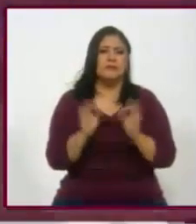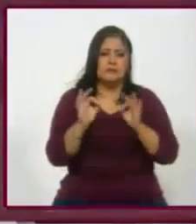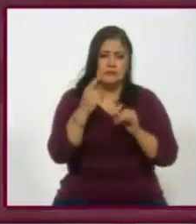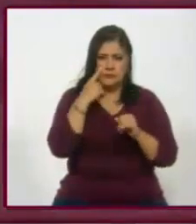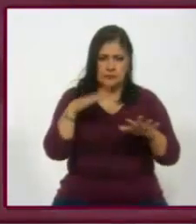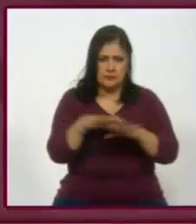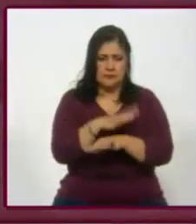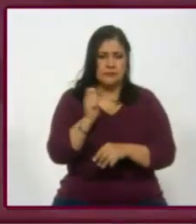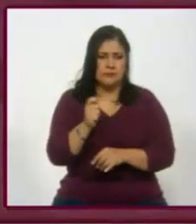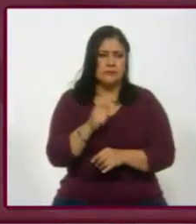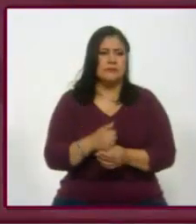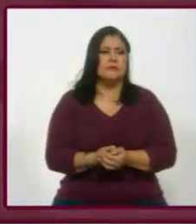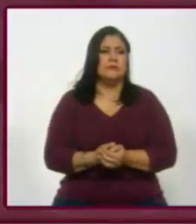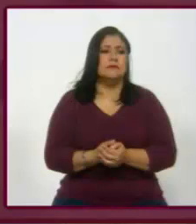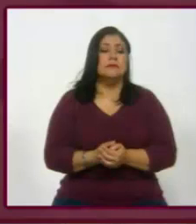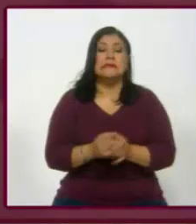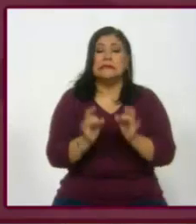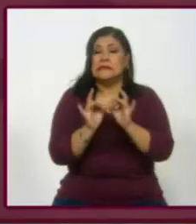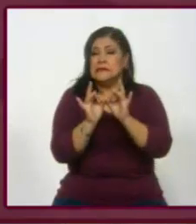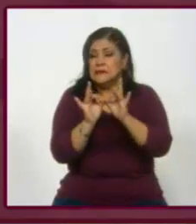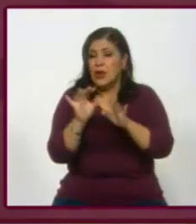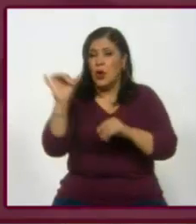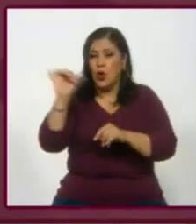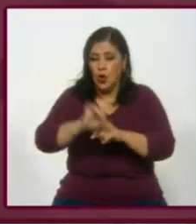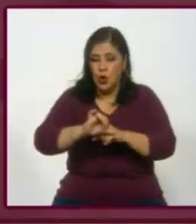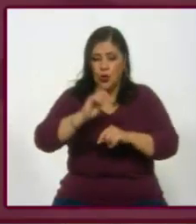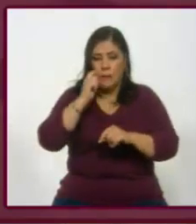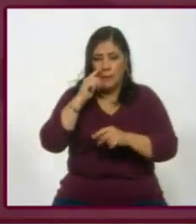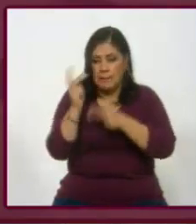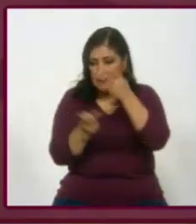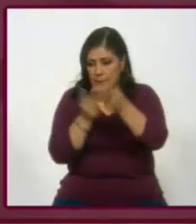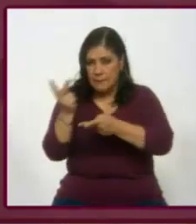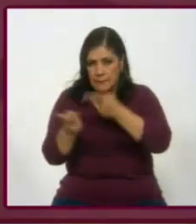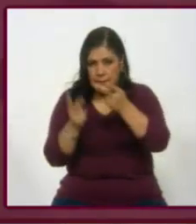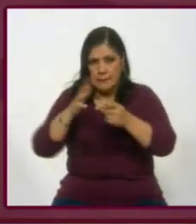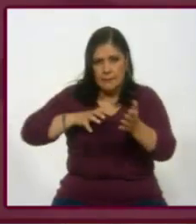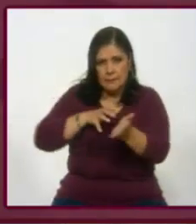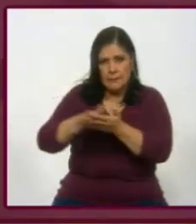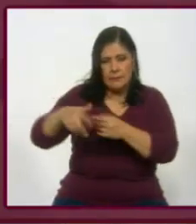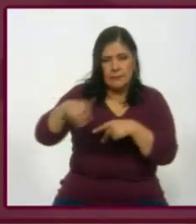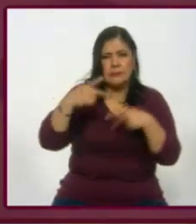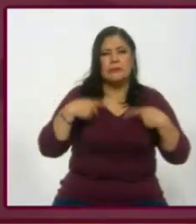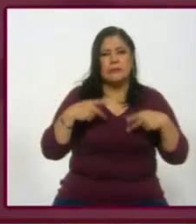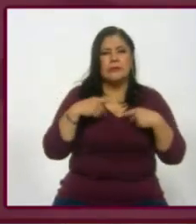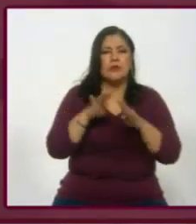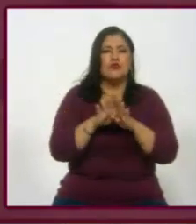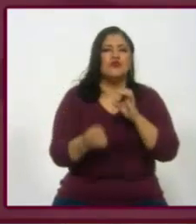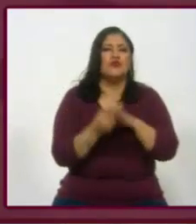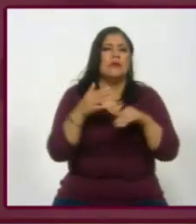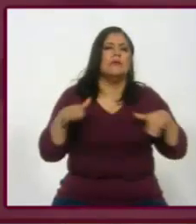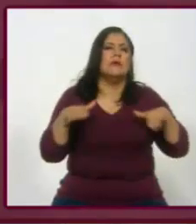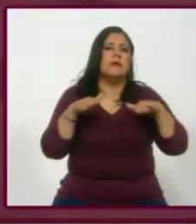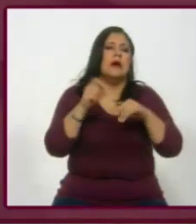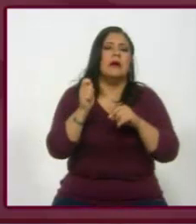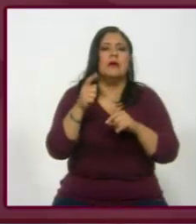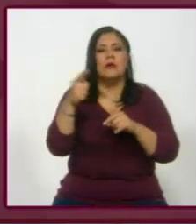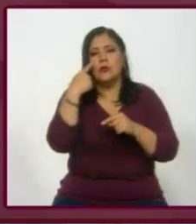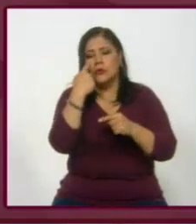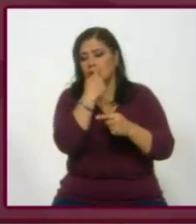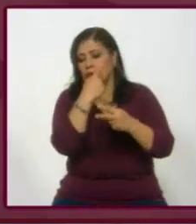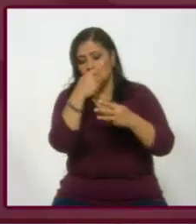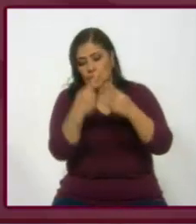estamos. Si el día de hoy se realizara. Si el día de hoy se realizara una consulta sobre el nuevo aeropuerto del Ciudad de México, ¿cuál de las siguientes opciones